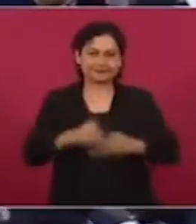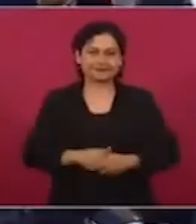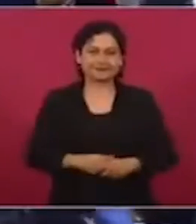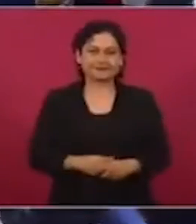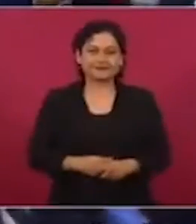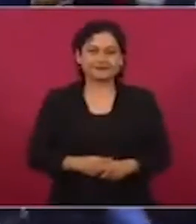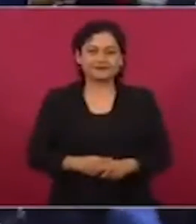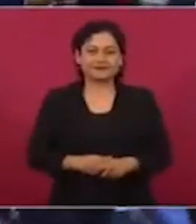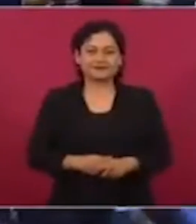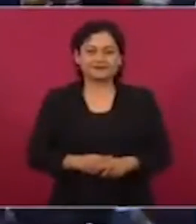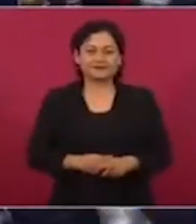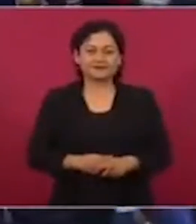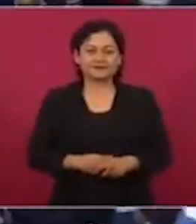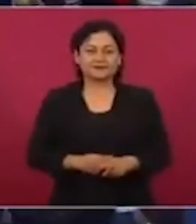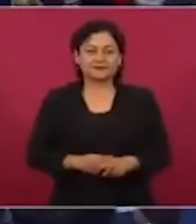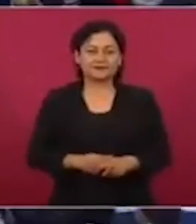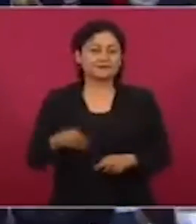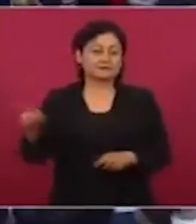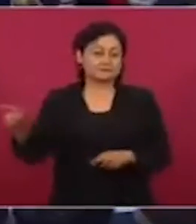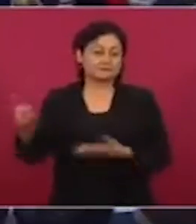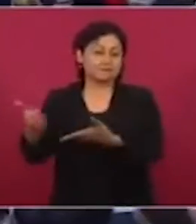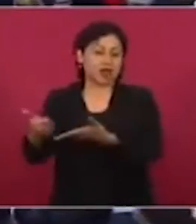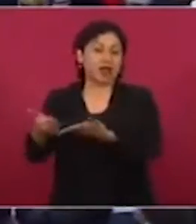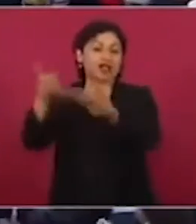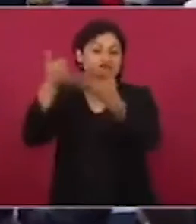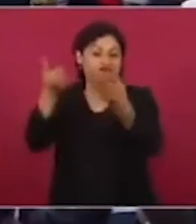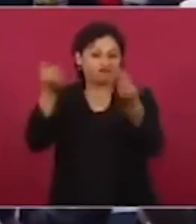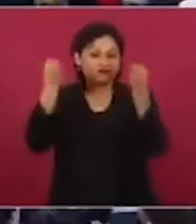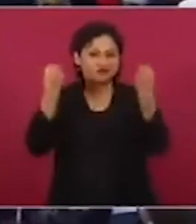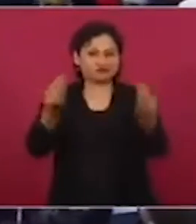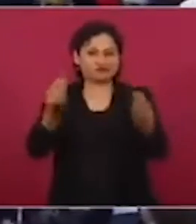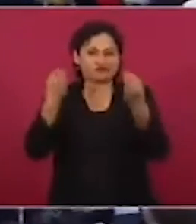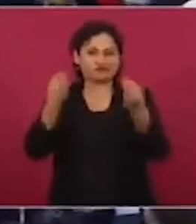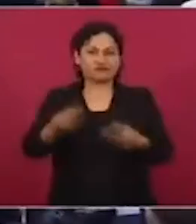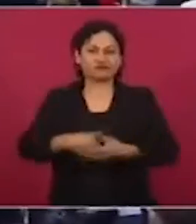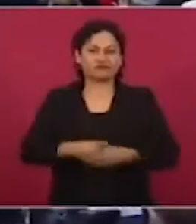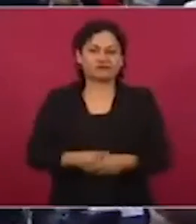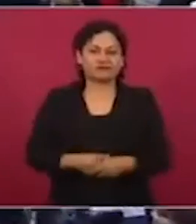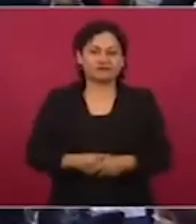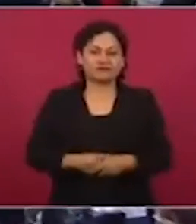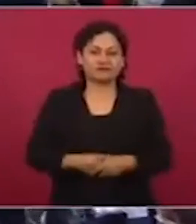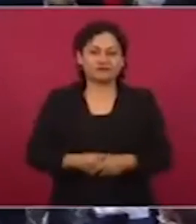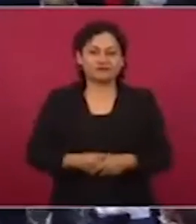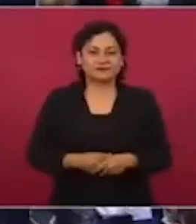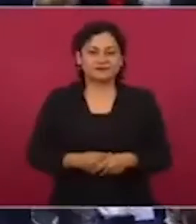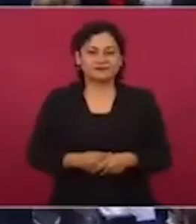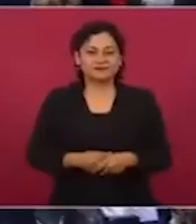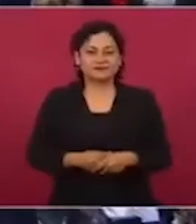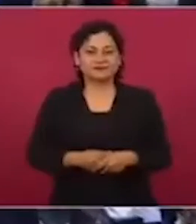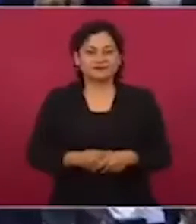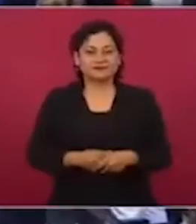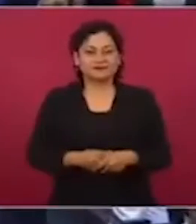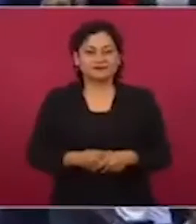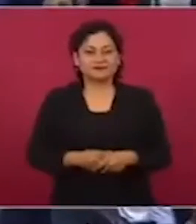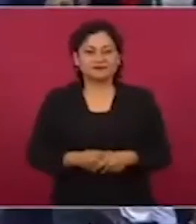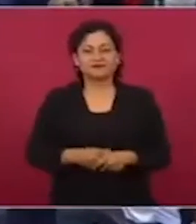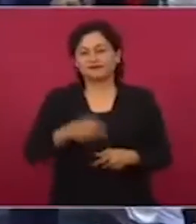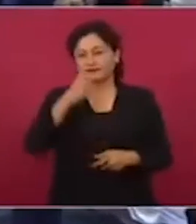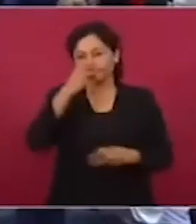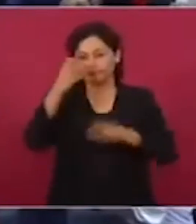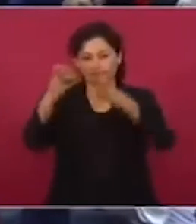Que nos ayuda mucho, que está a cargo